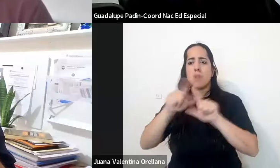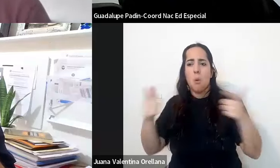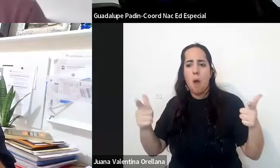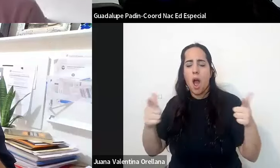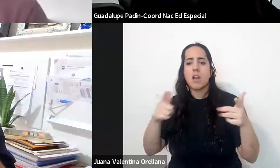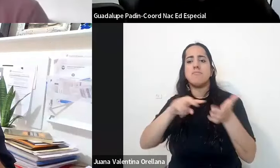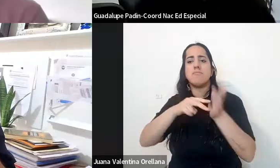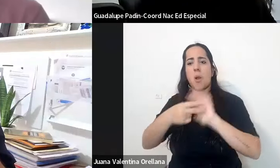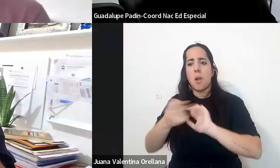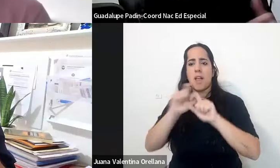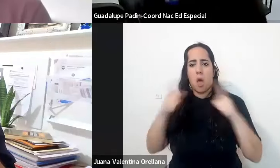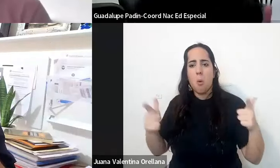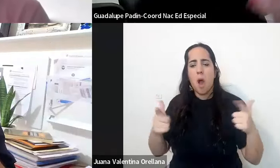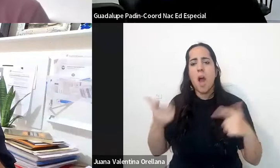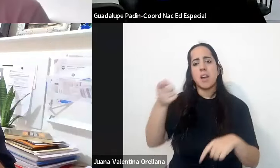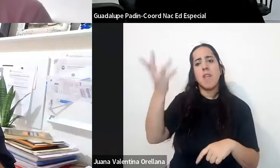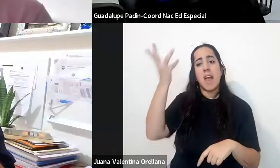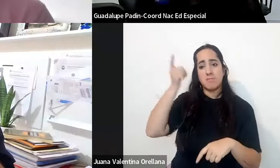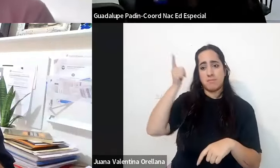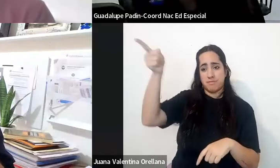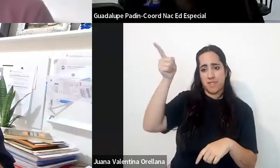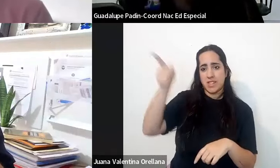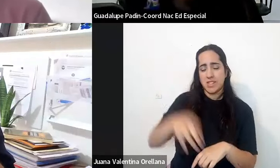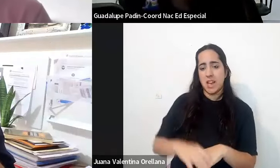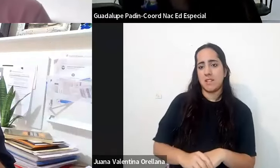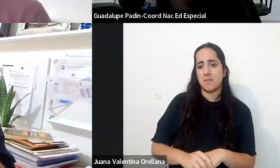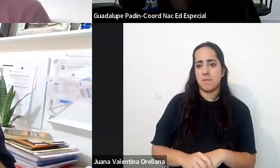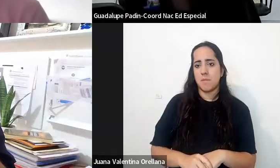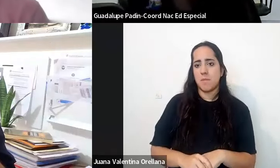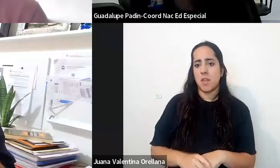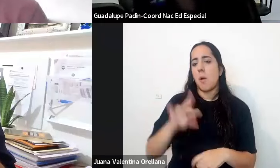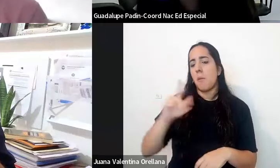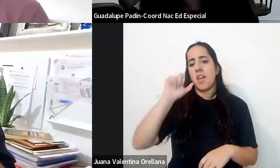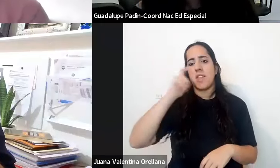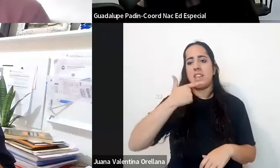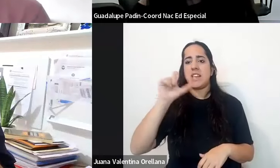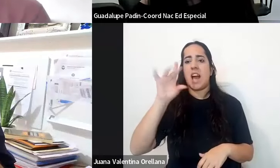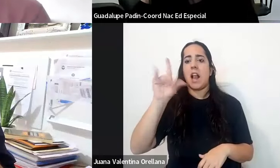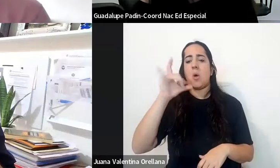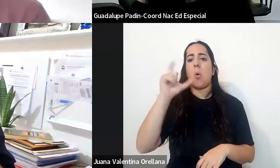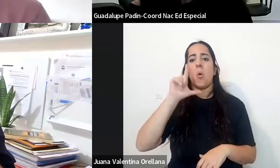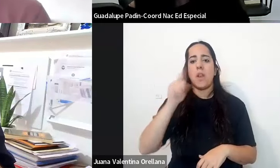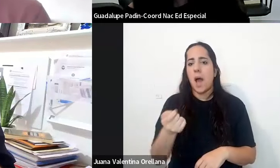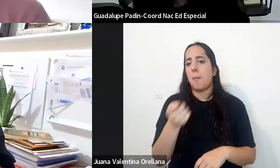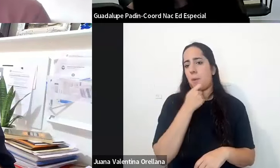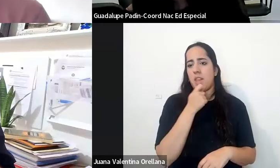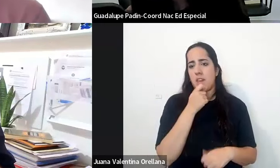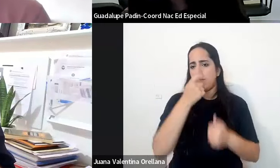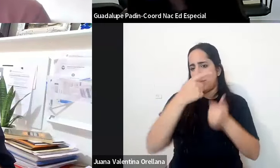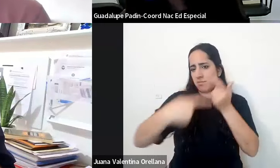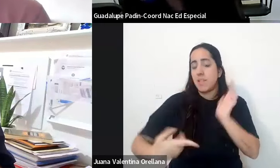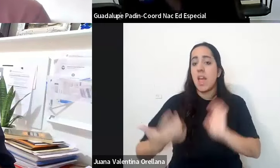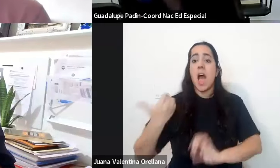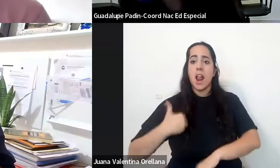disnalia entiendo que descalculia y otras que entran en esta categoría si bien desde Argentina